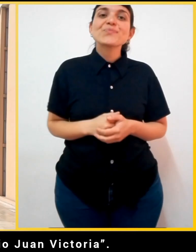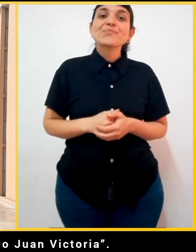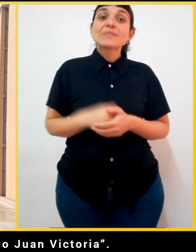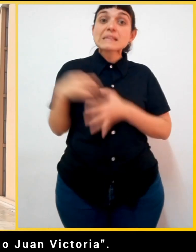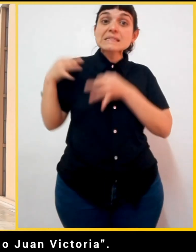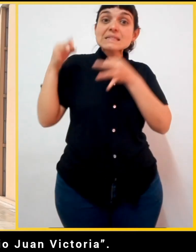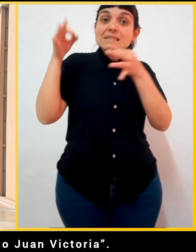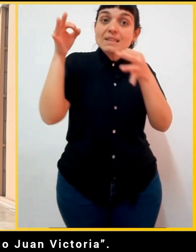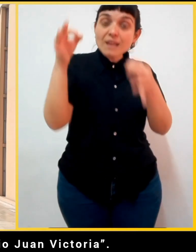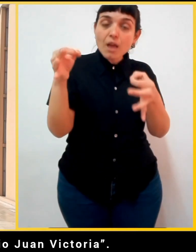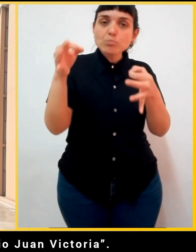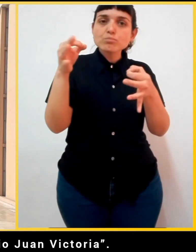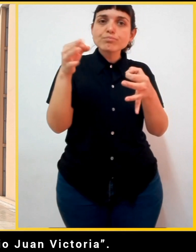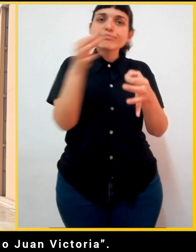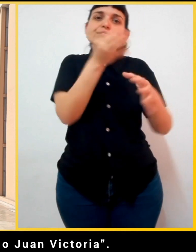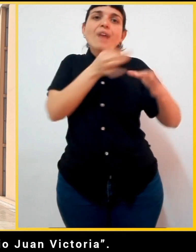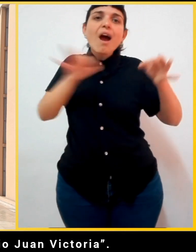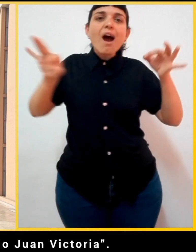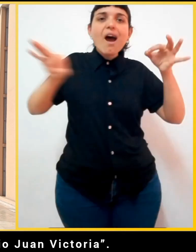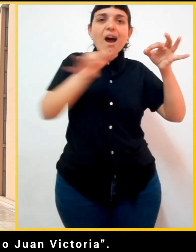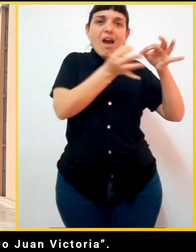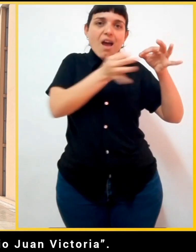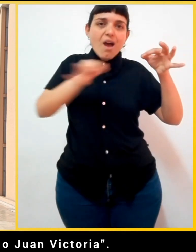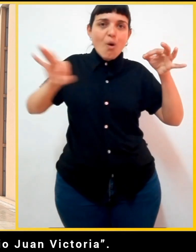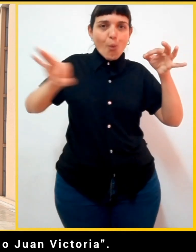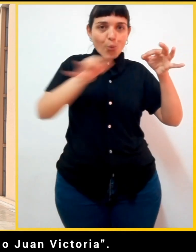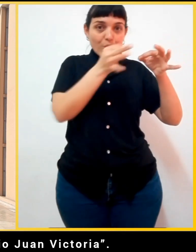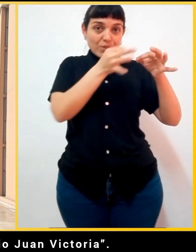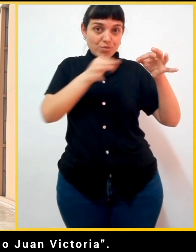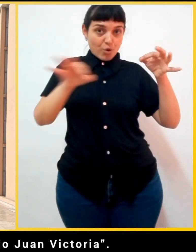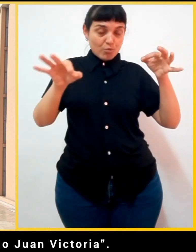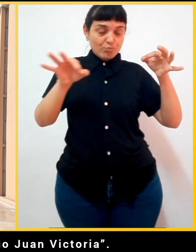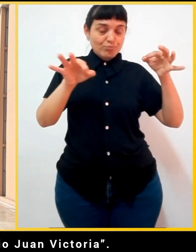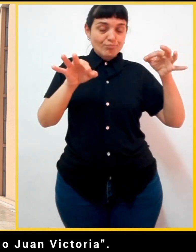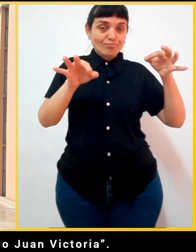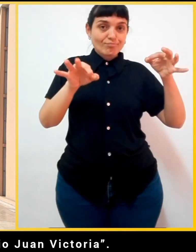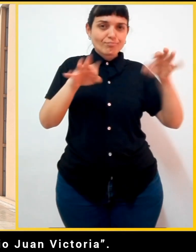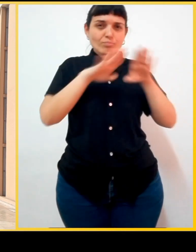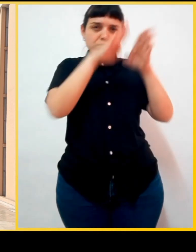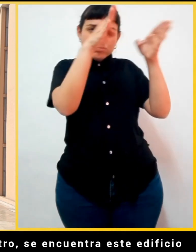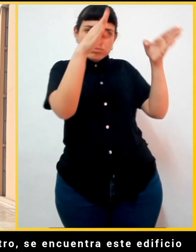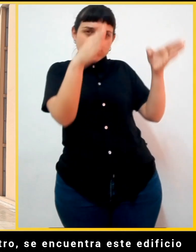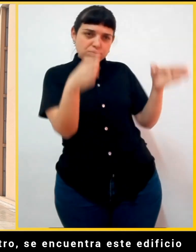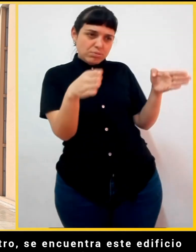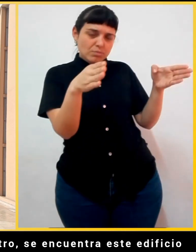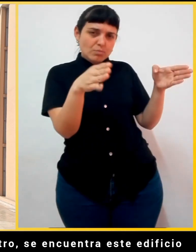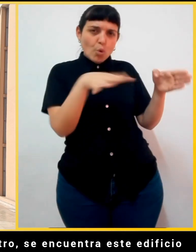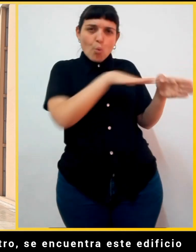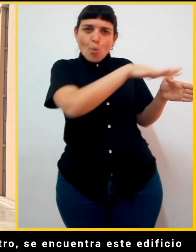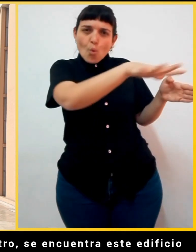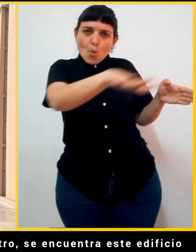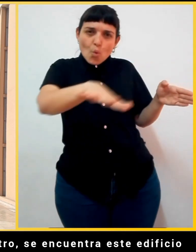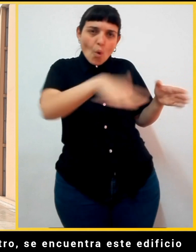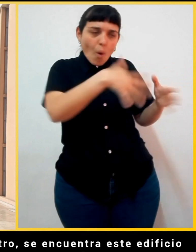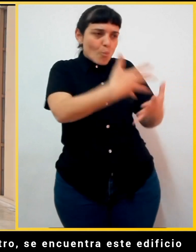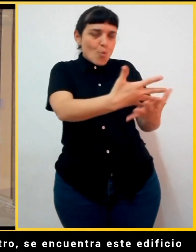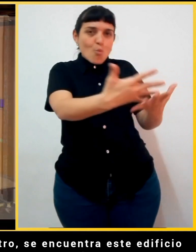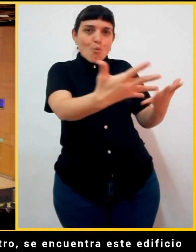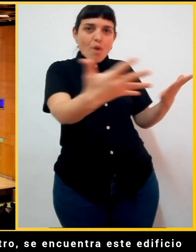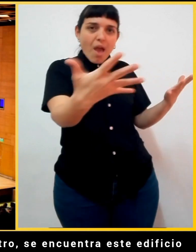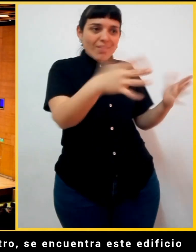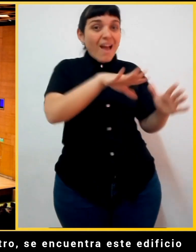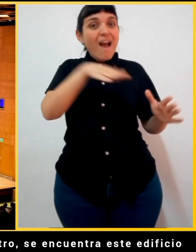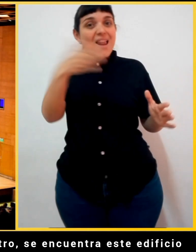Llegamos al Complejo Auditorio Juan Victoria, ubicado en un extenso